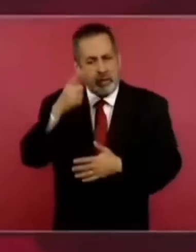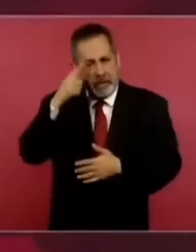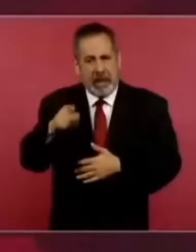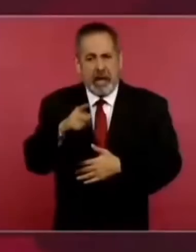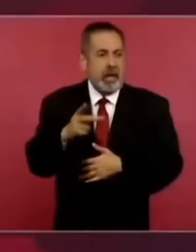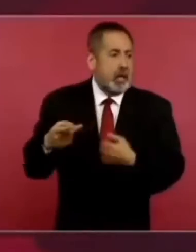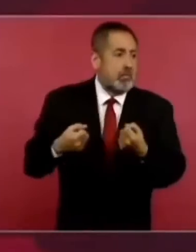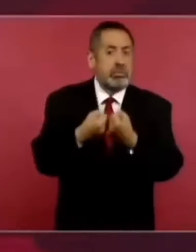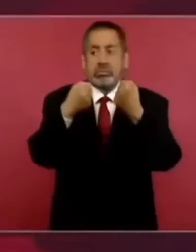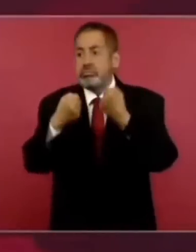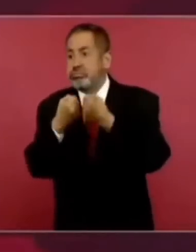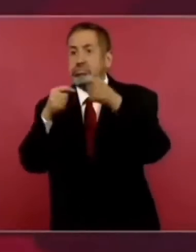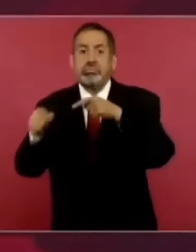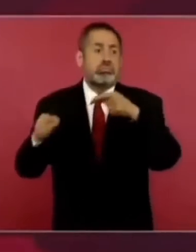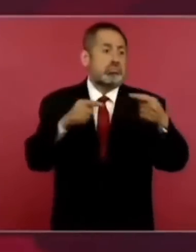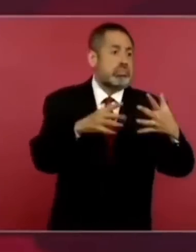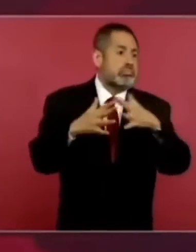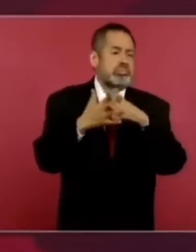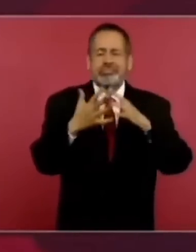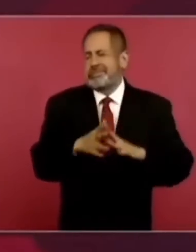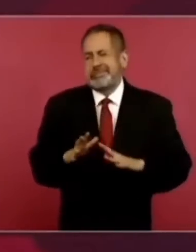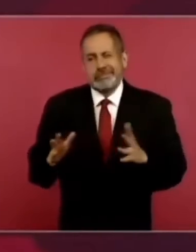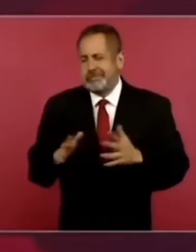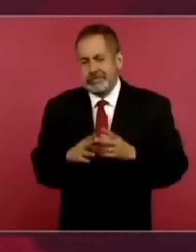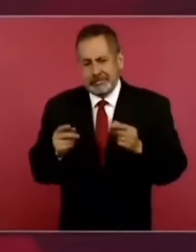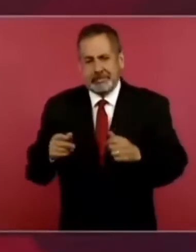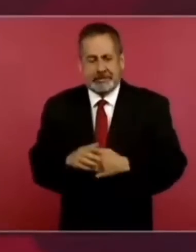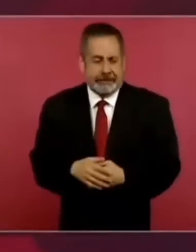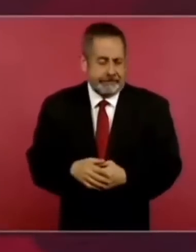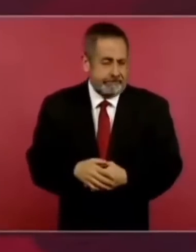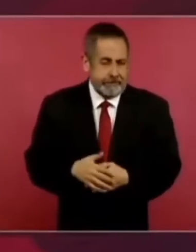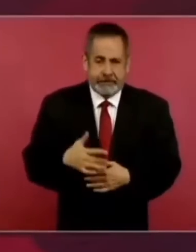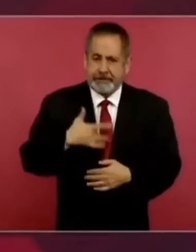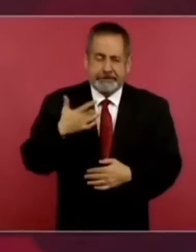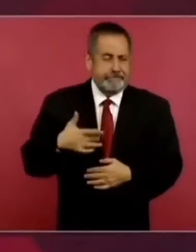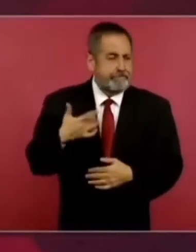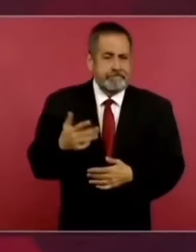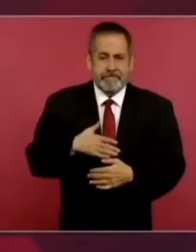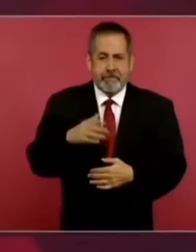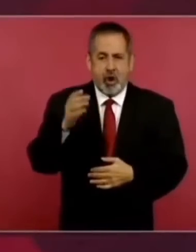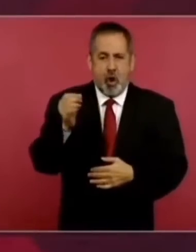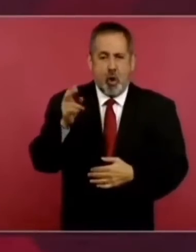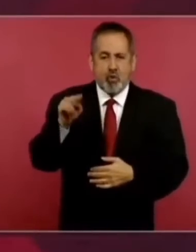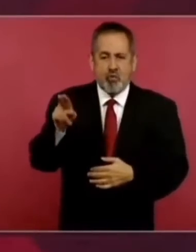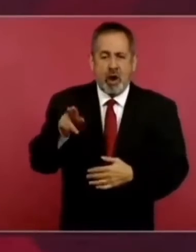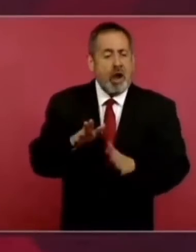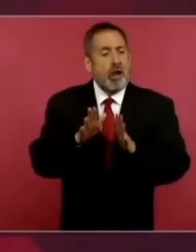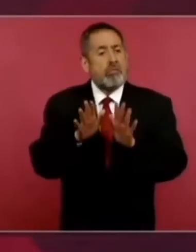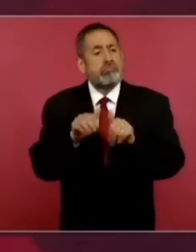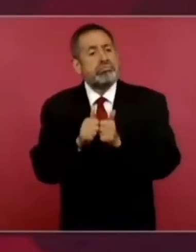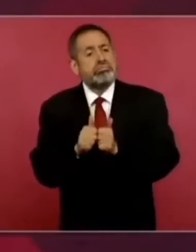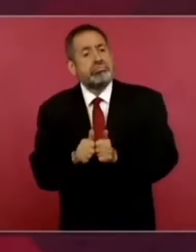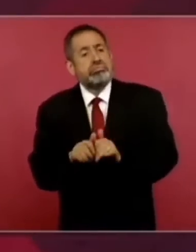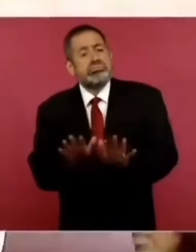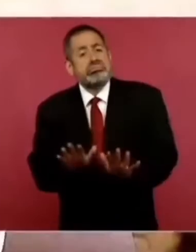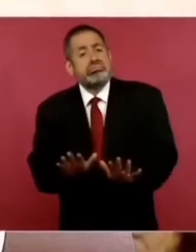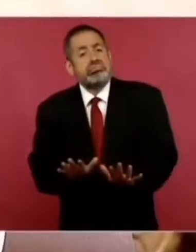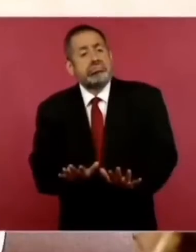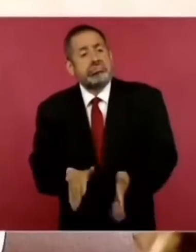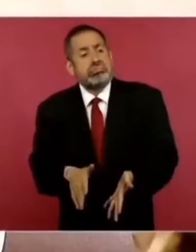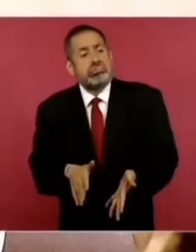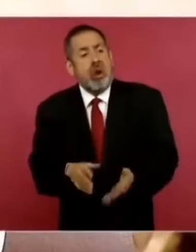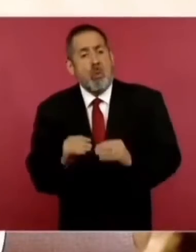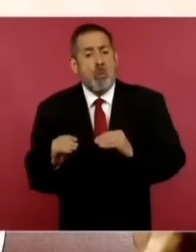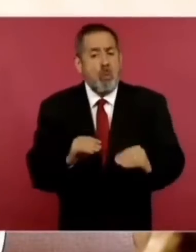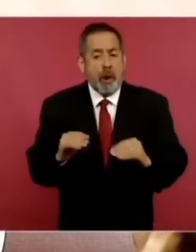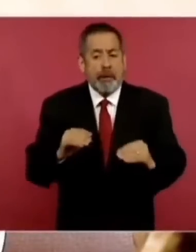confrontación y para evitar la guerra. Sentimos que la ONU está anquilosada y que